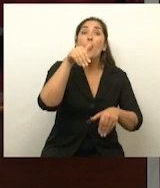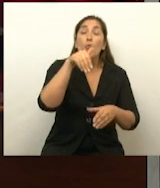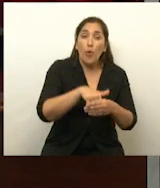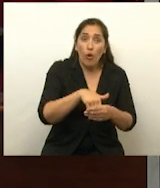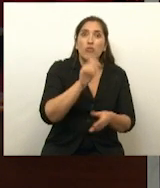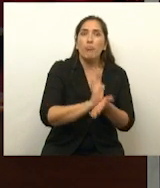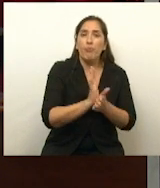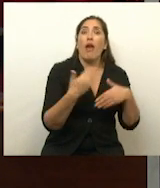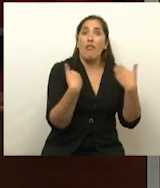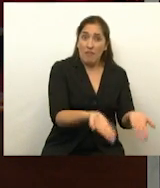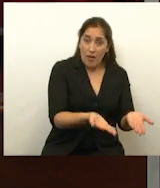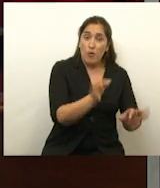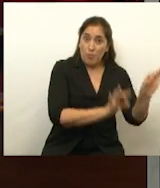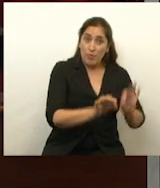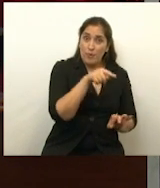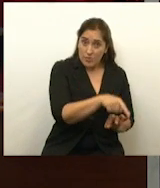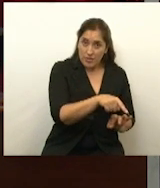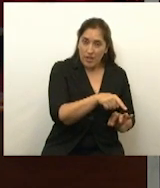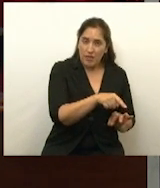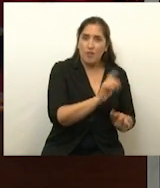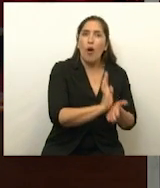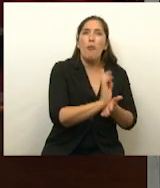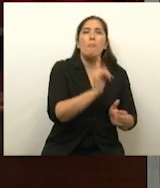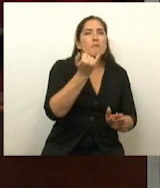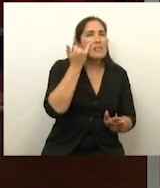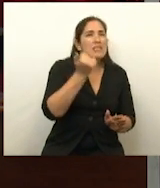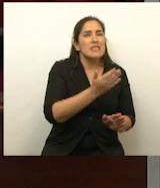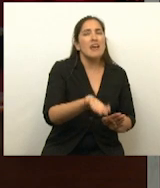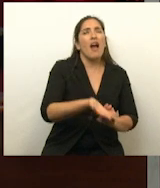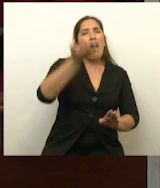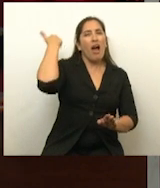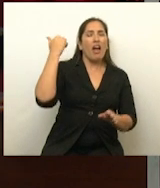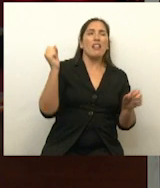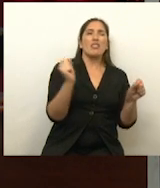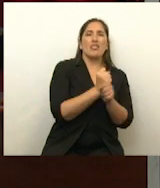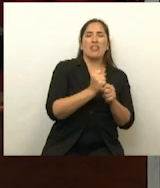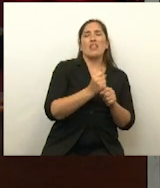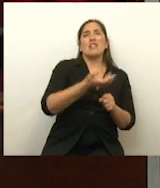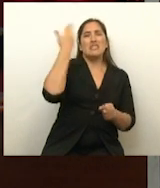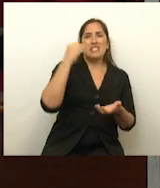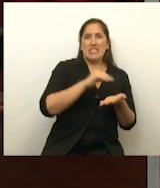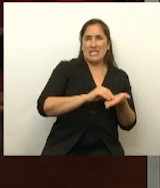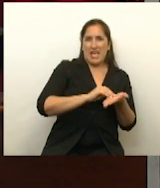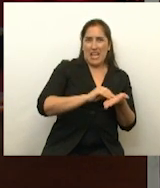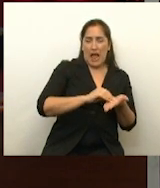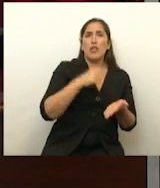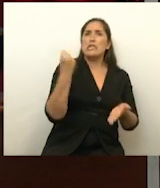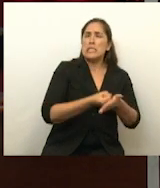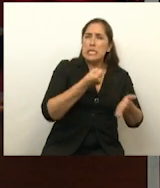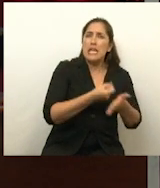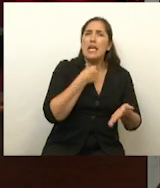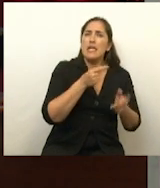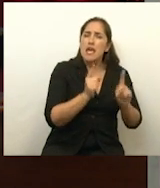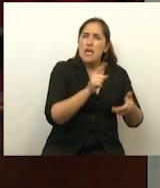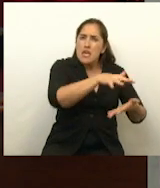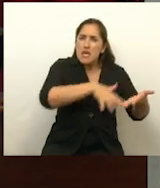estarán votando por la vieja sanción del Senado. O sea, por insistir en la redacción